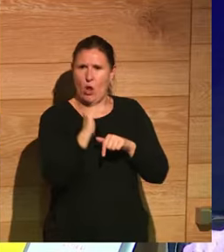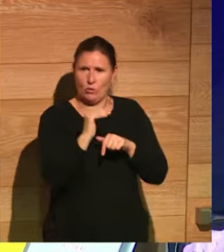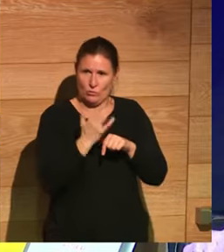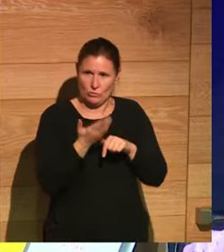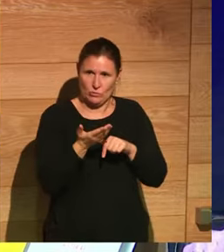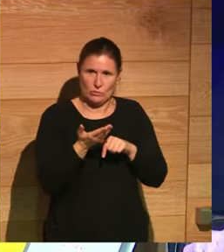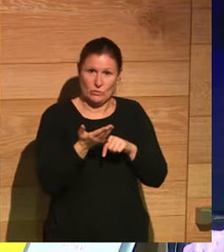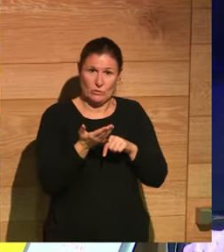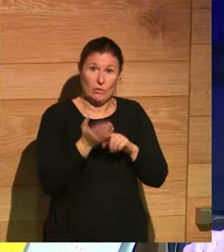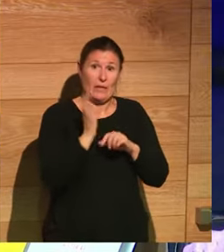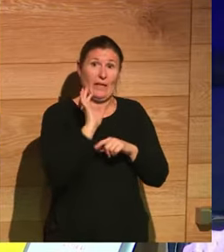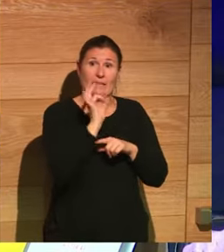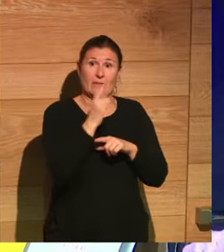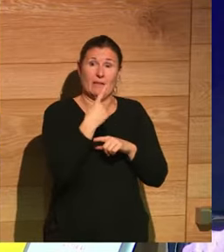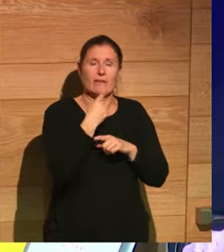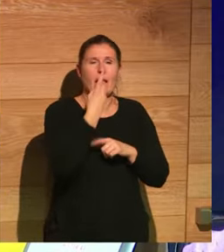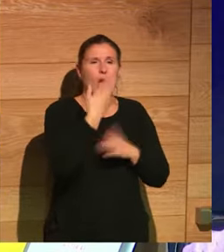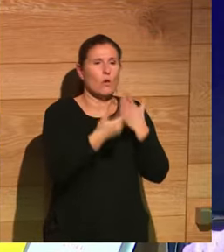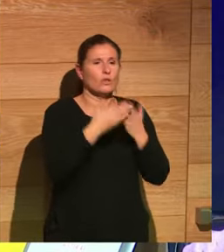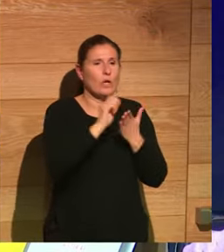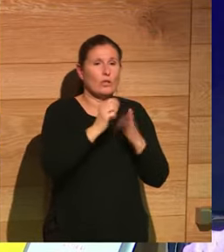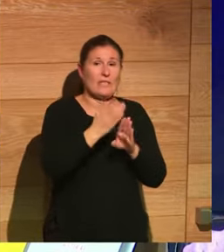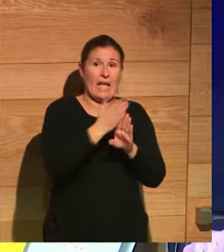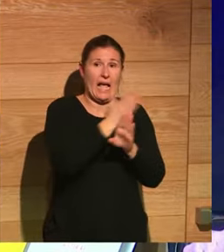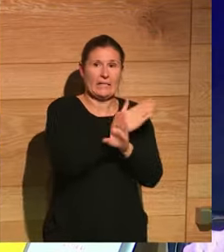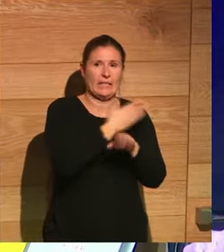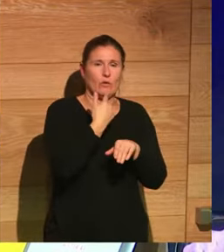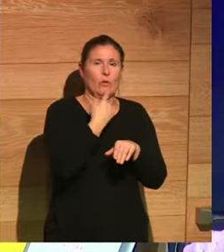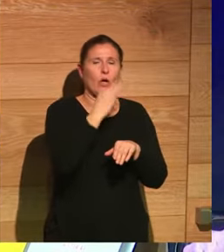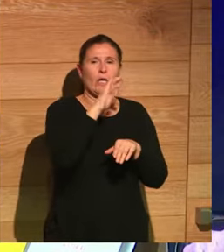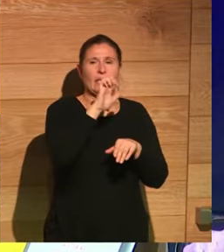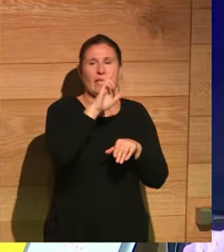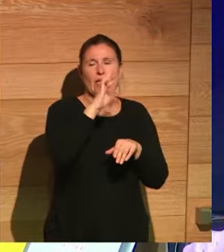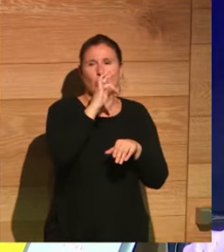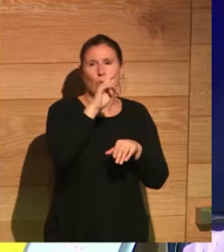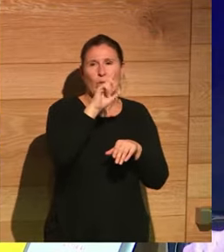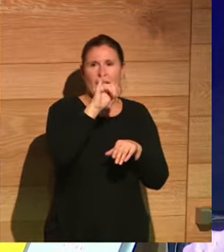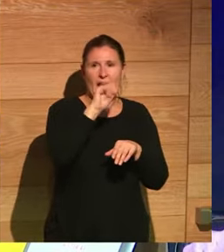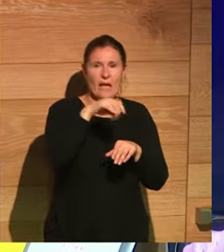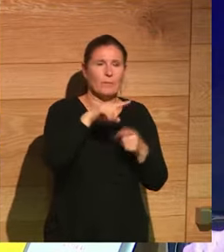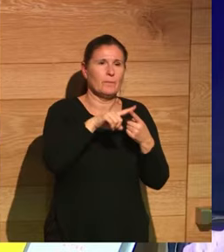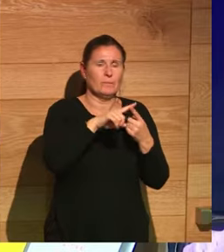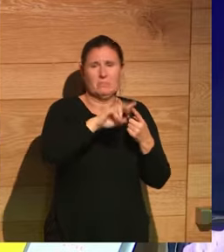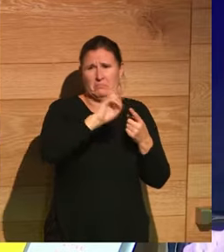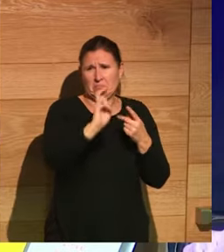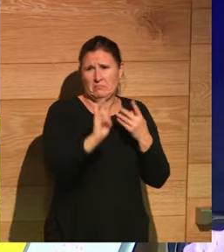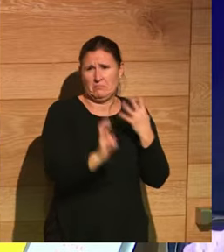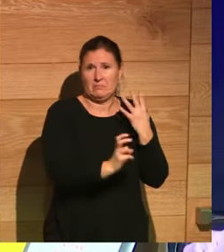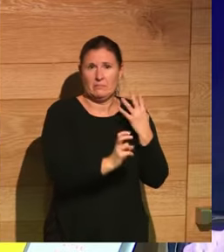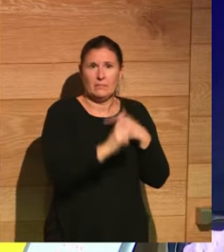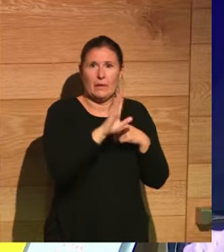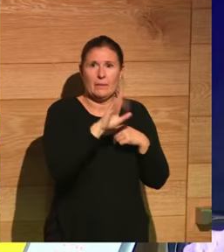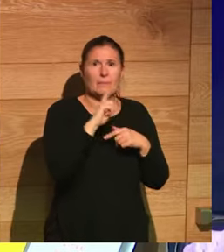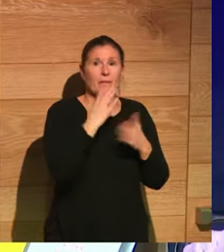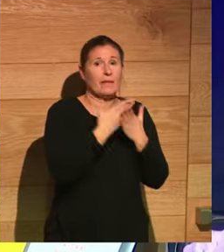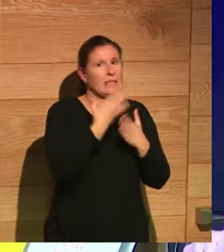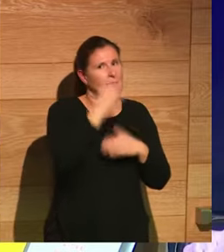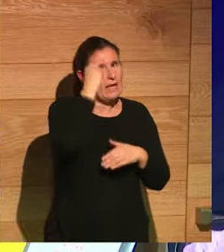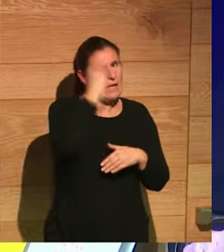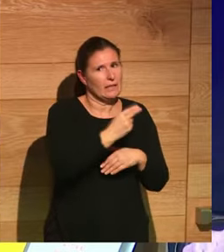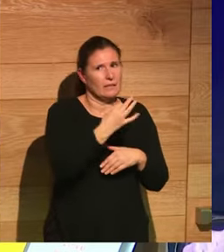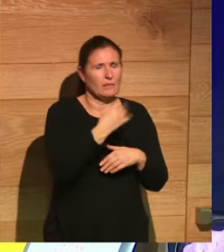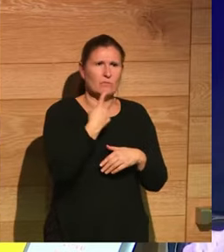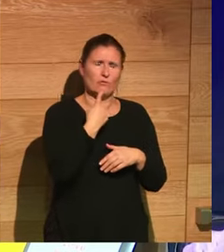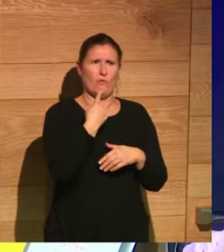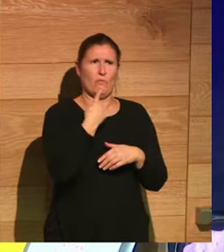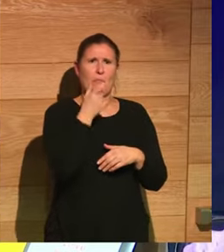es verdad que autores anteriores como Tertuliano, como Lactancia incluso, pedían tolerancia. Que a mí